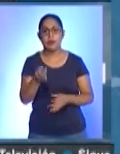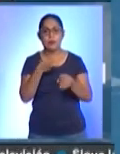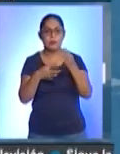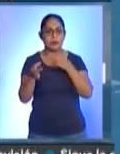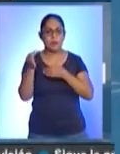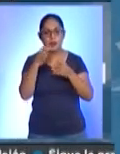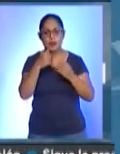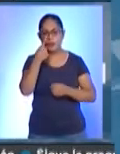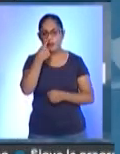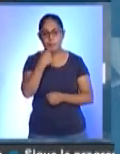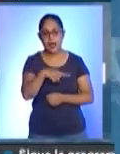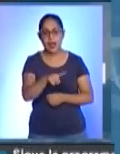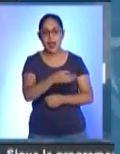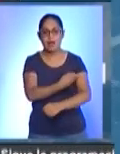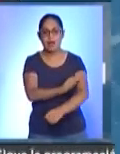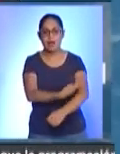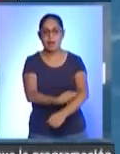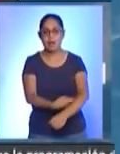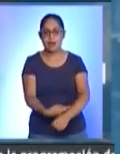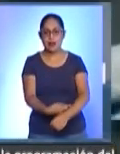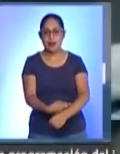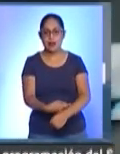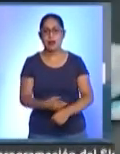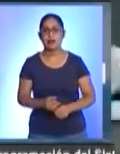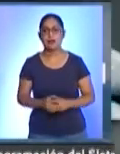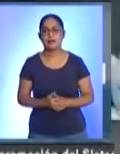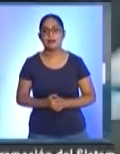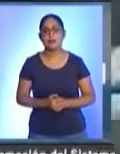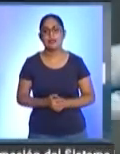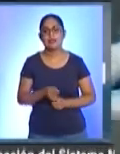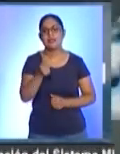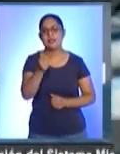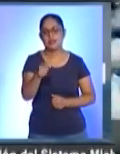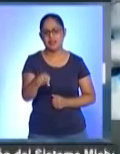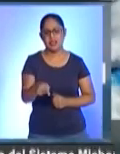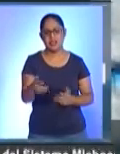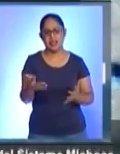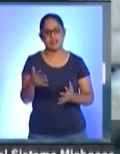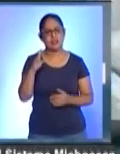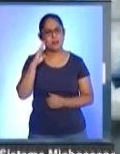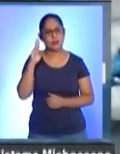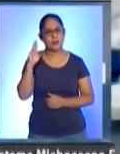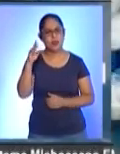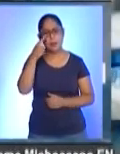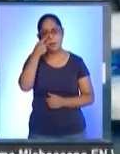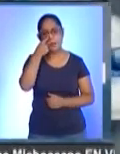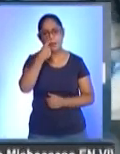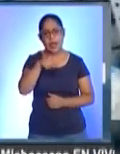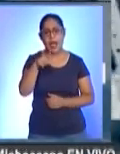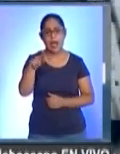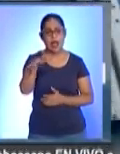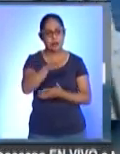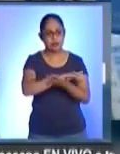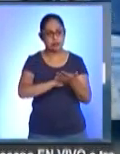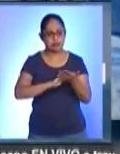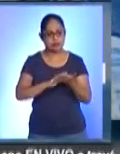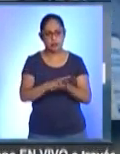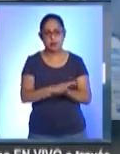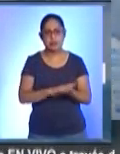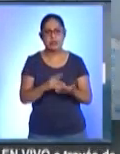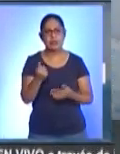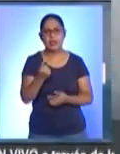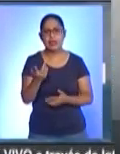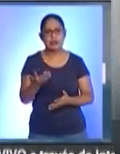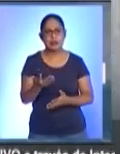planificación familiar, de programas. ¿Qué es que se ha hecho en Michoacán para que el desabasto no hubiera sido tan fuerte desde el inicio del año?